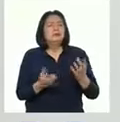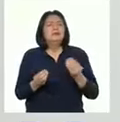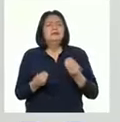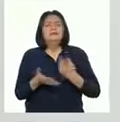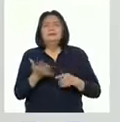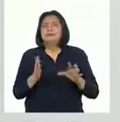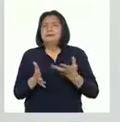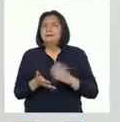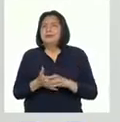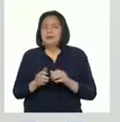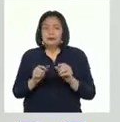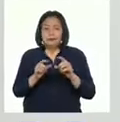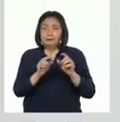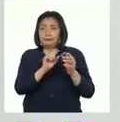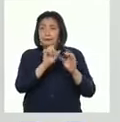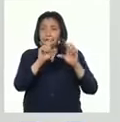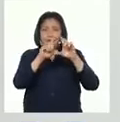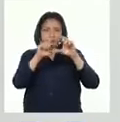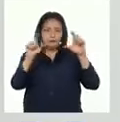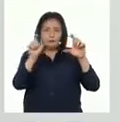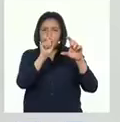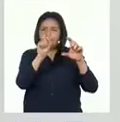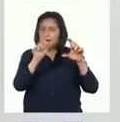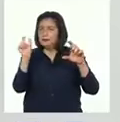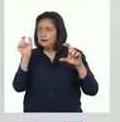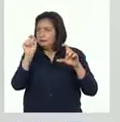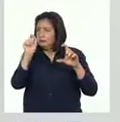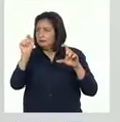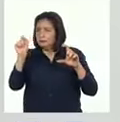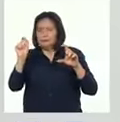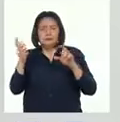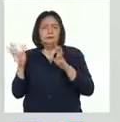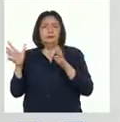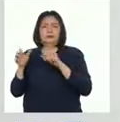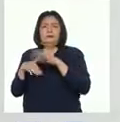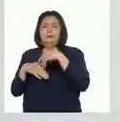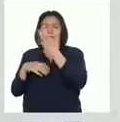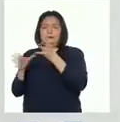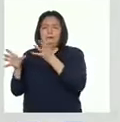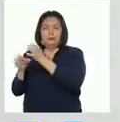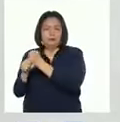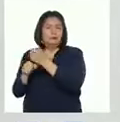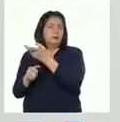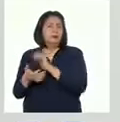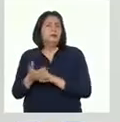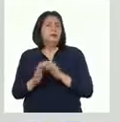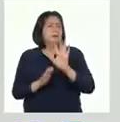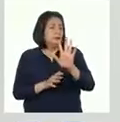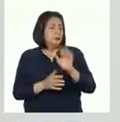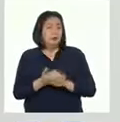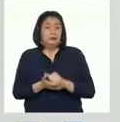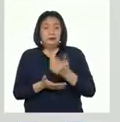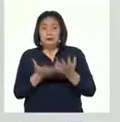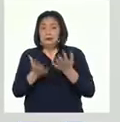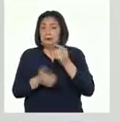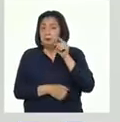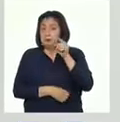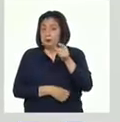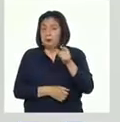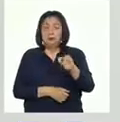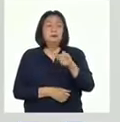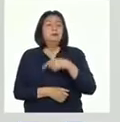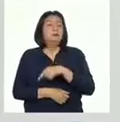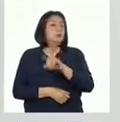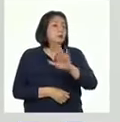estrategia del sumillado y finalmente elaboraremos un resumen. ¡Súper! Seguro que tanto tú